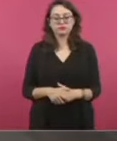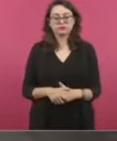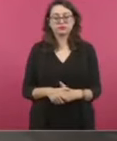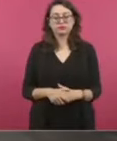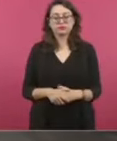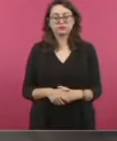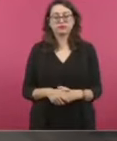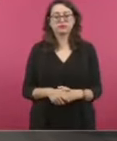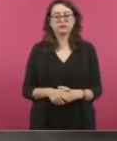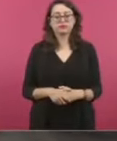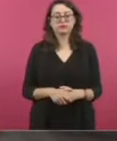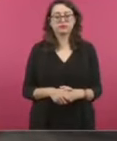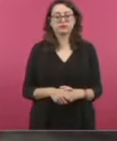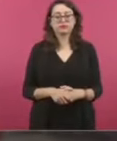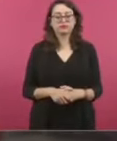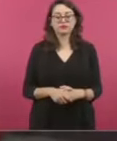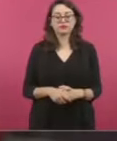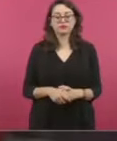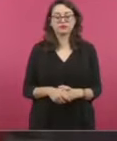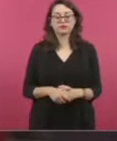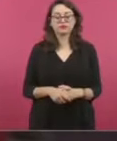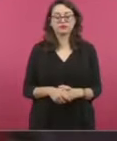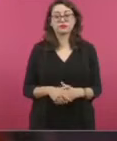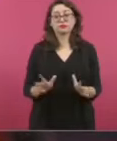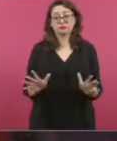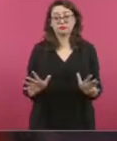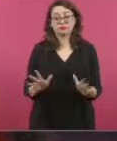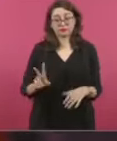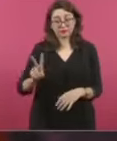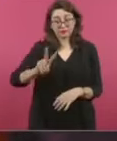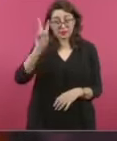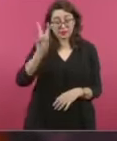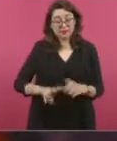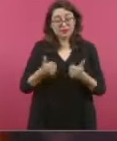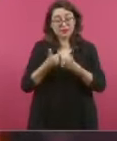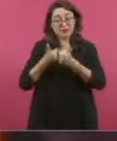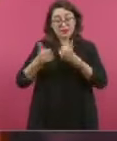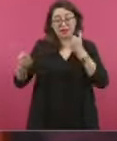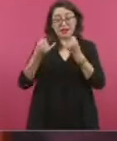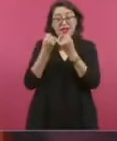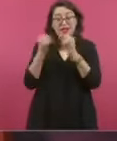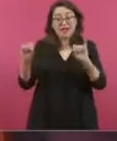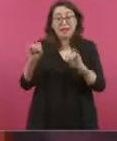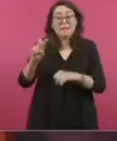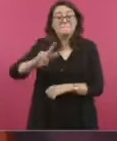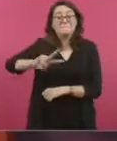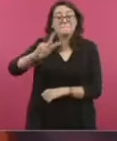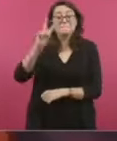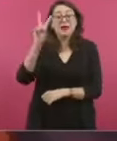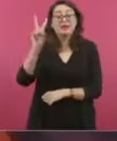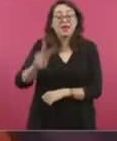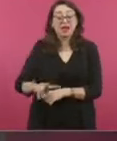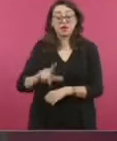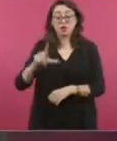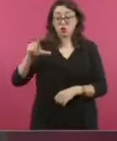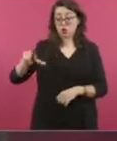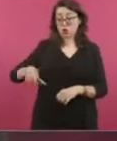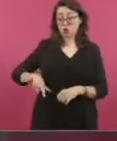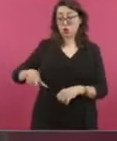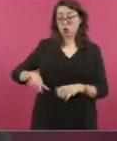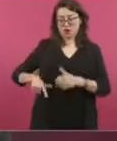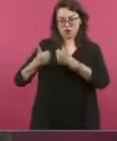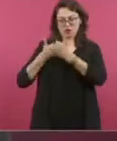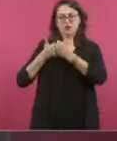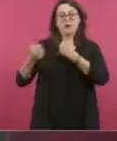Y desde luego autonomía. Pero en el sentido